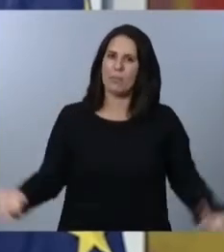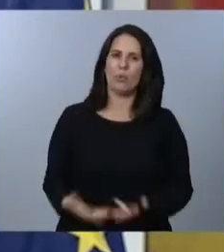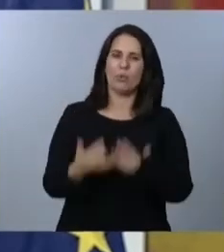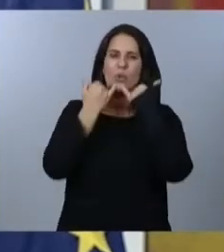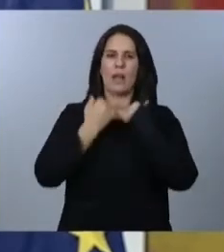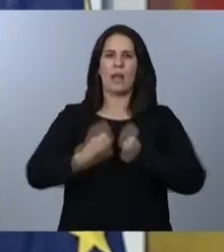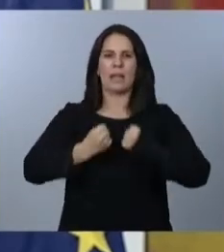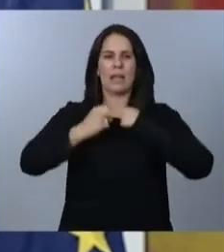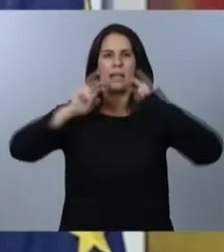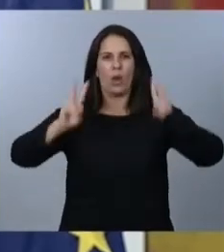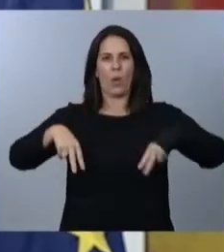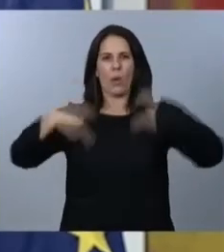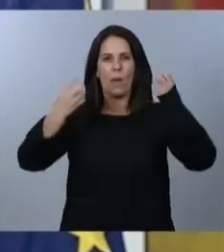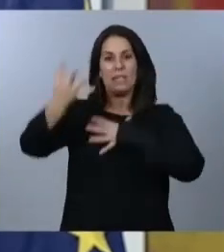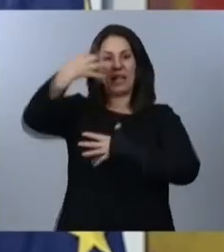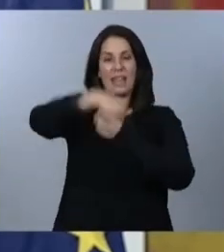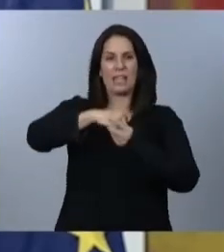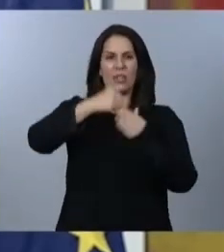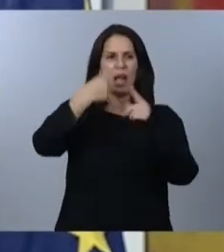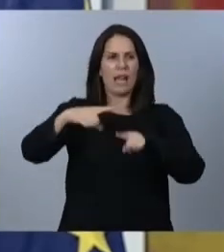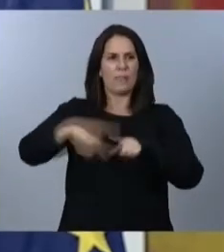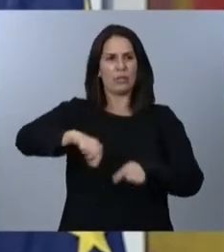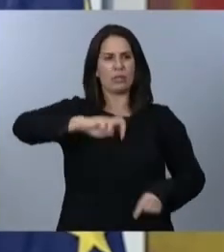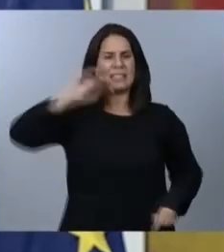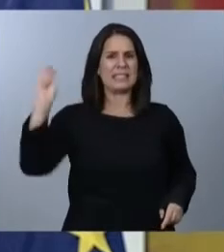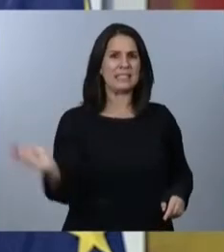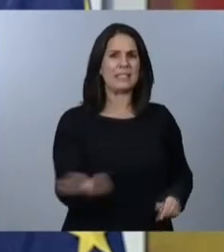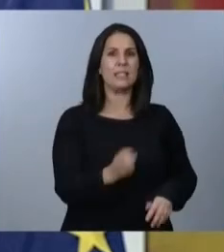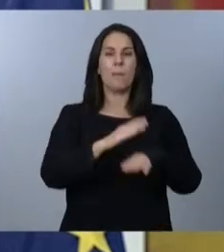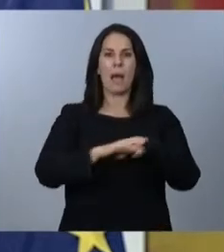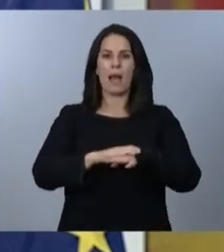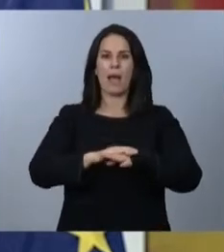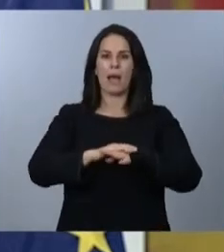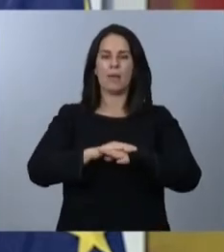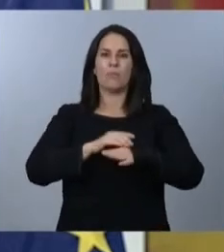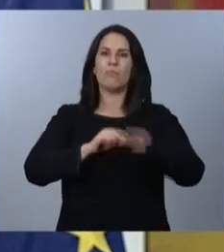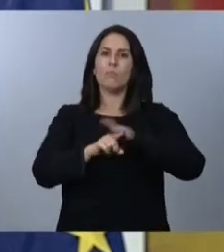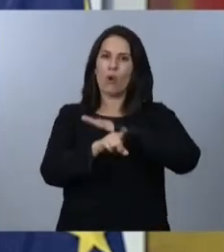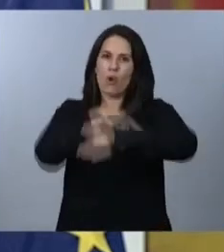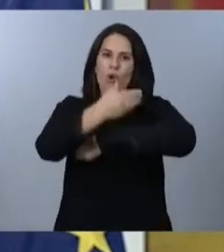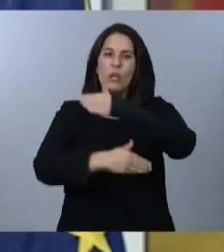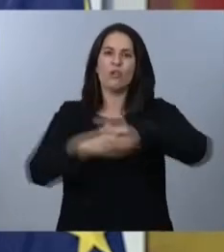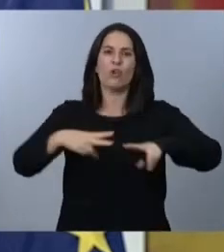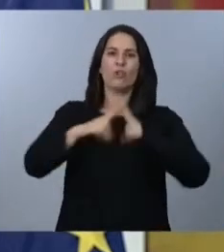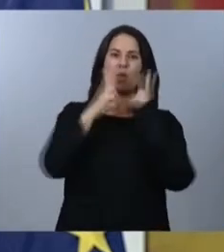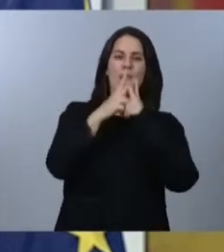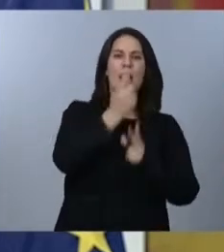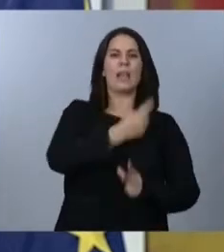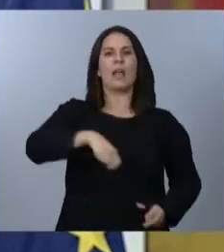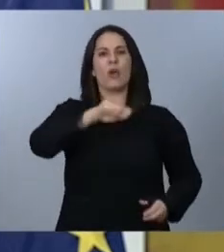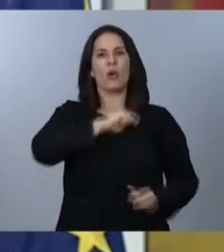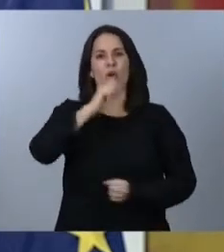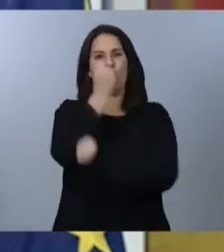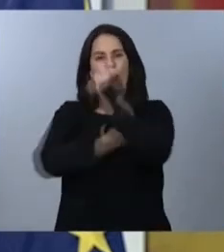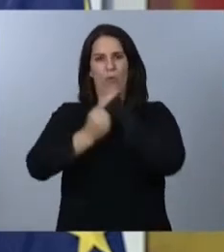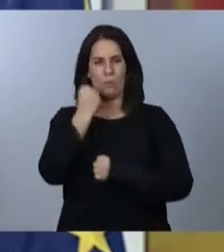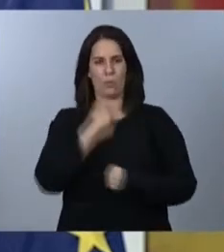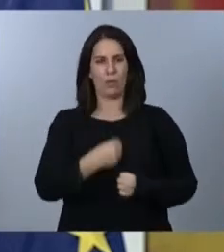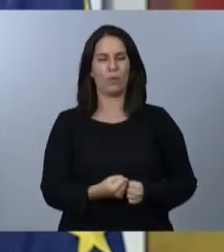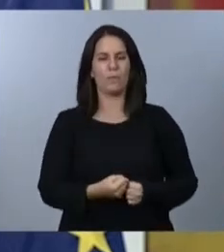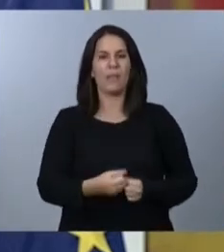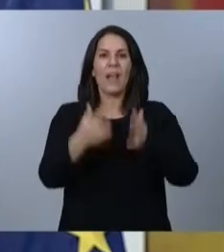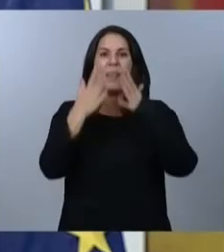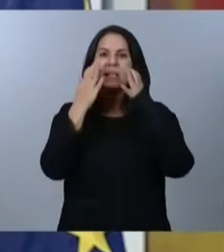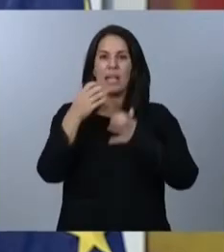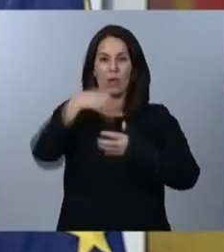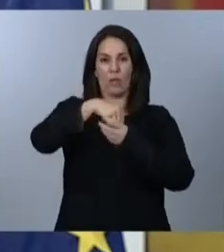multitud de elementos que están llamados a hacer progresar social y económicamente a España. Quisiera destacar cinco de esos elementos